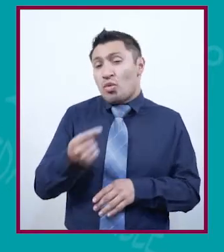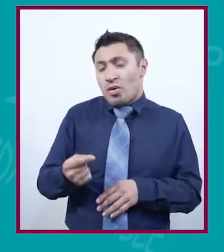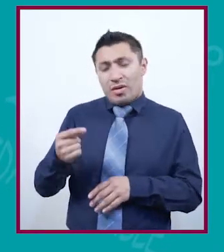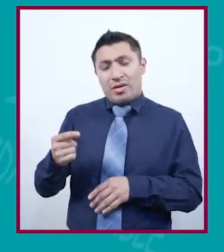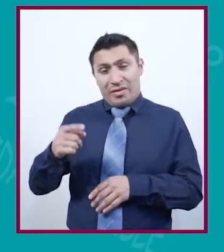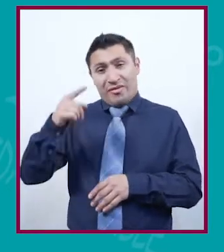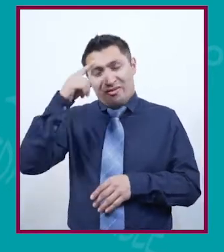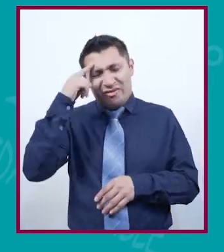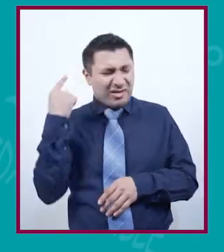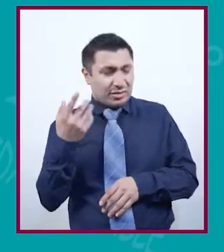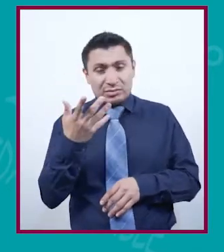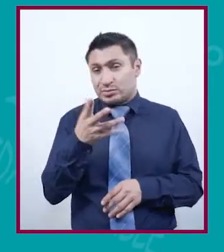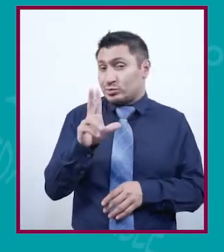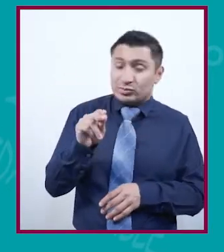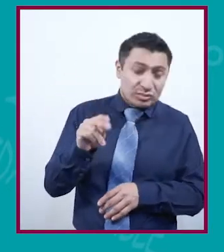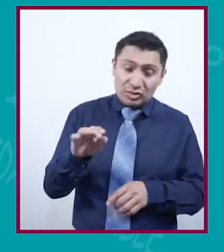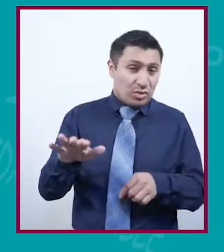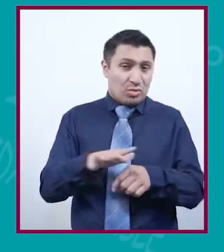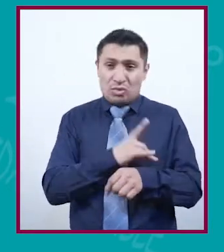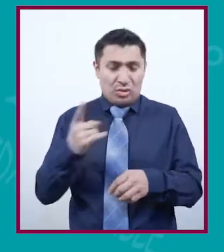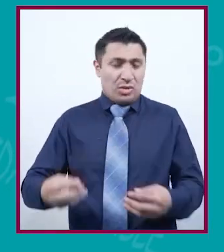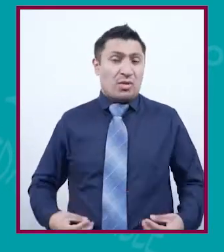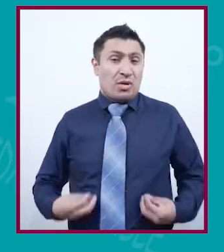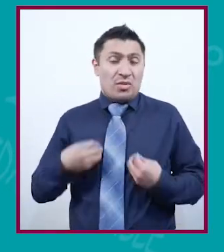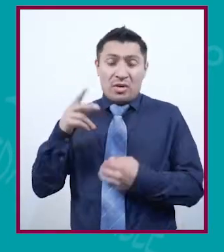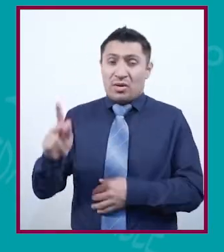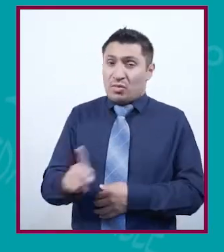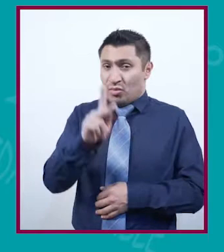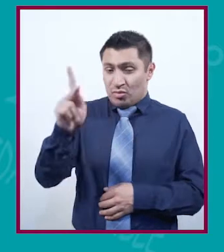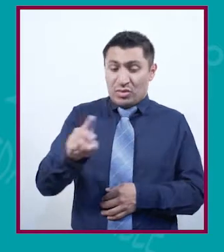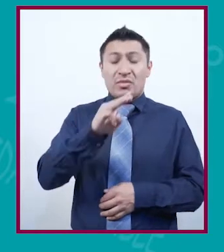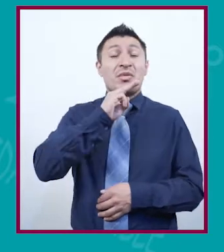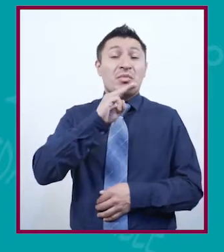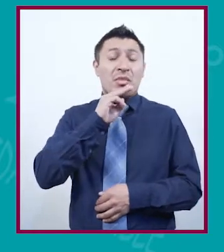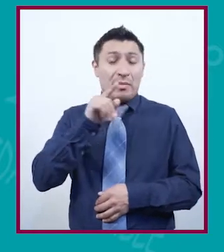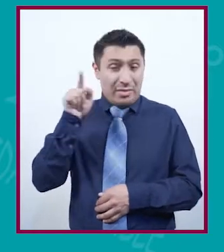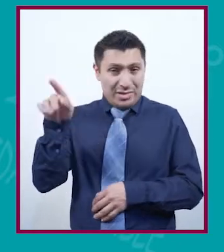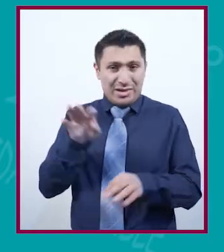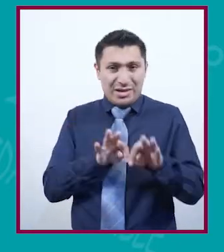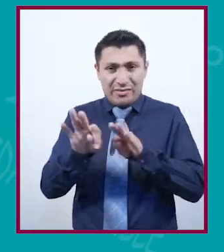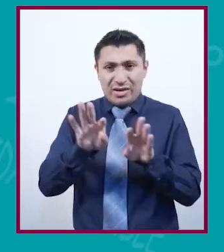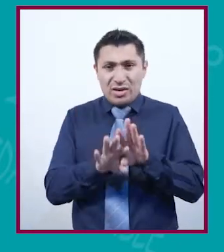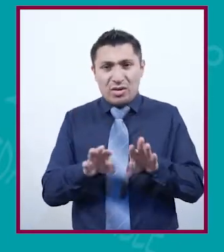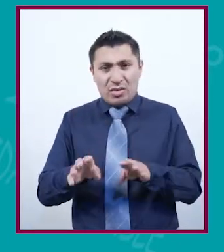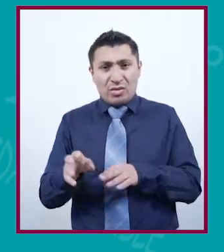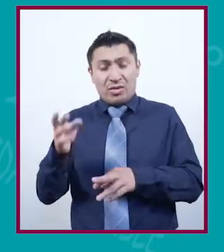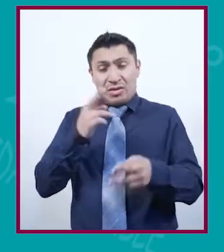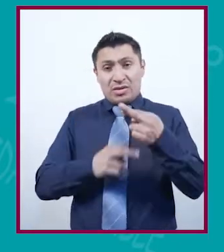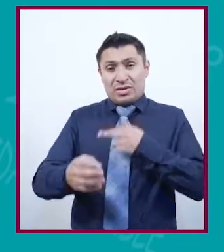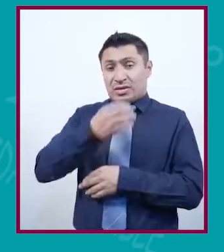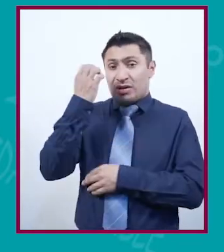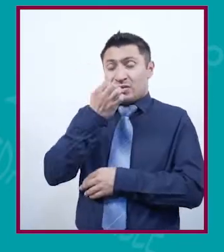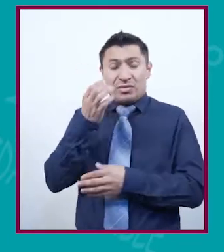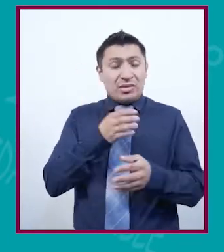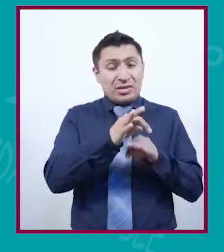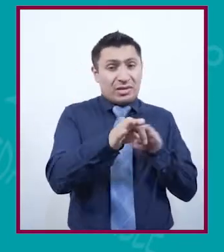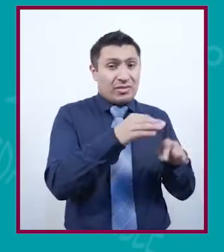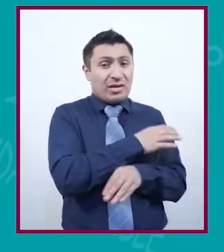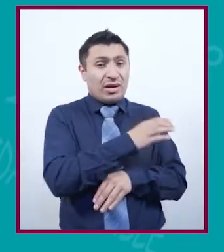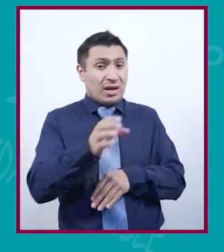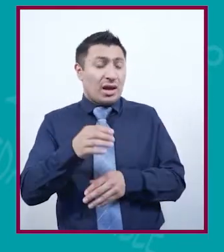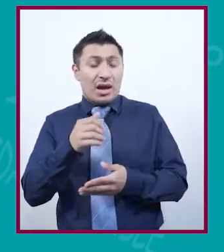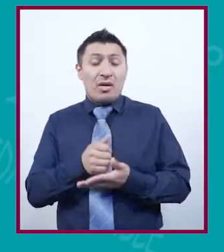fácil porque, bueno, ellos vivieron en su pueblo. Con mi mamá, ella trabajaba regresando de su escuela en el campo,